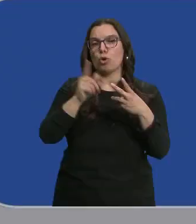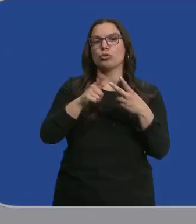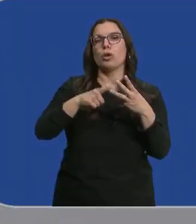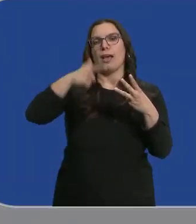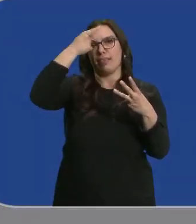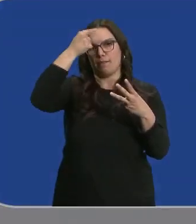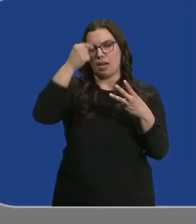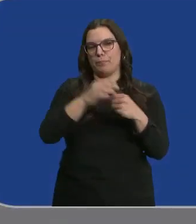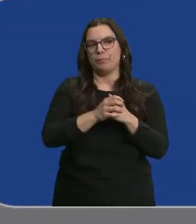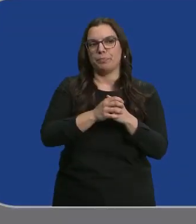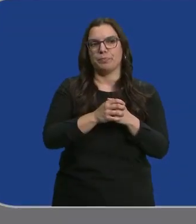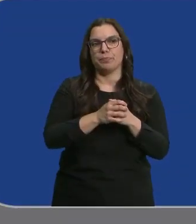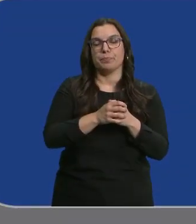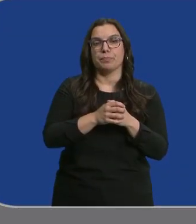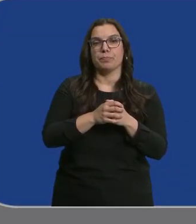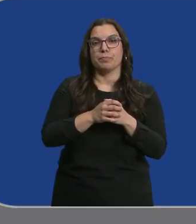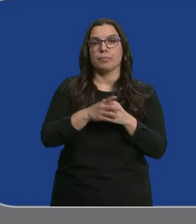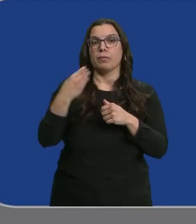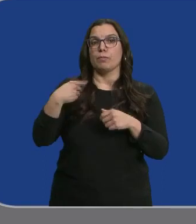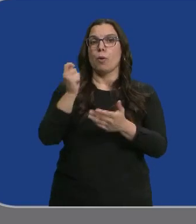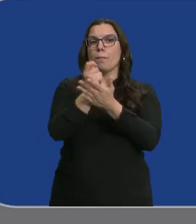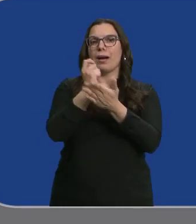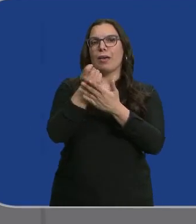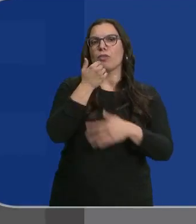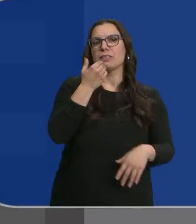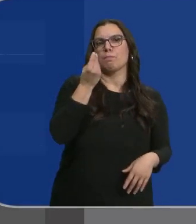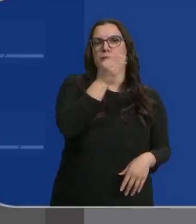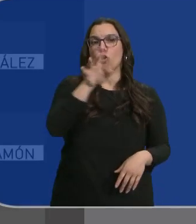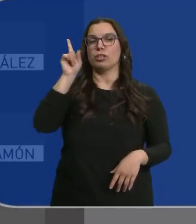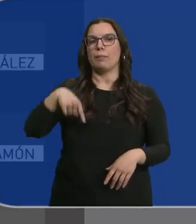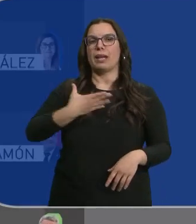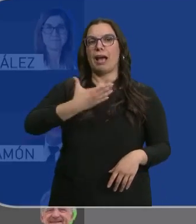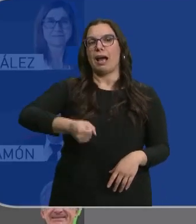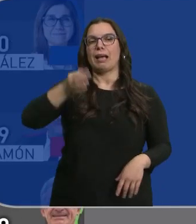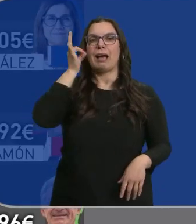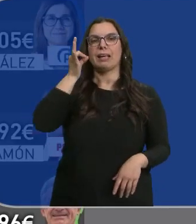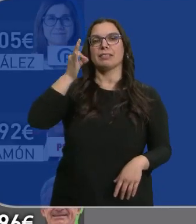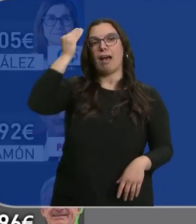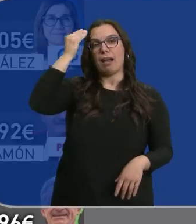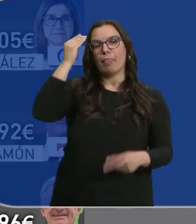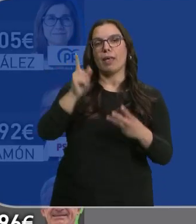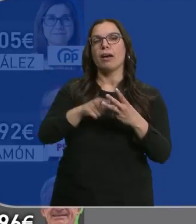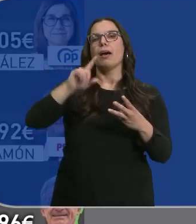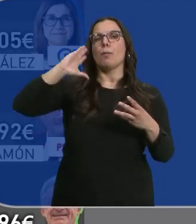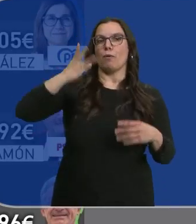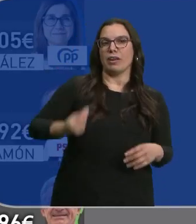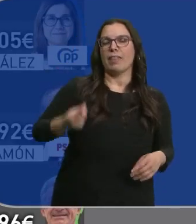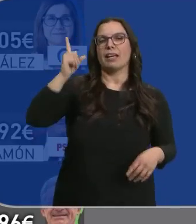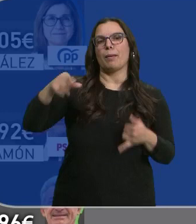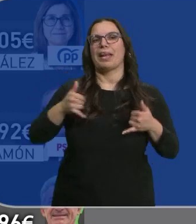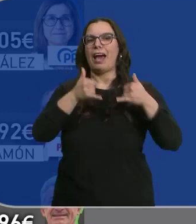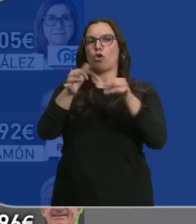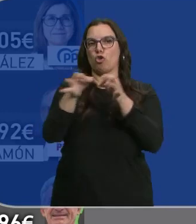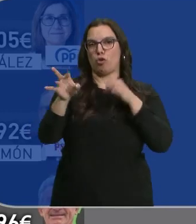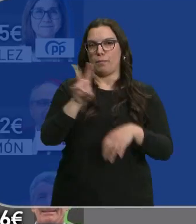Jesús Sánchez, de Ávila. Se cuelan en este top 10 de los mejor pagados la alcaldesa de Aranda de Duero y los de Ponferrada y Arroyo de la Encomienda.